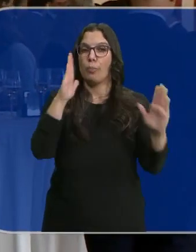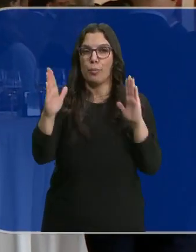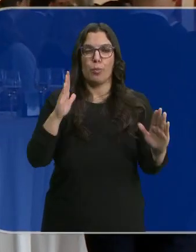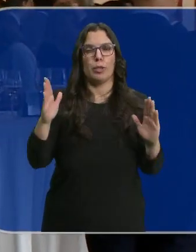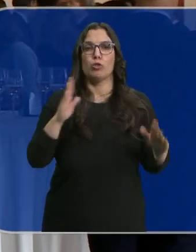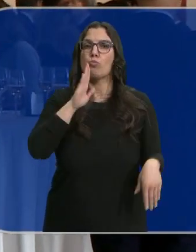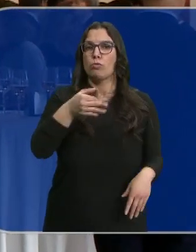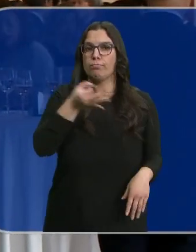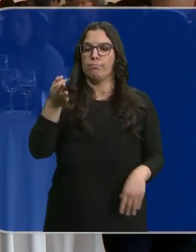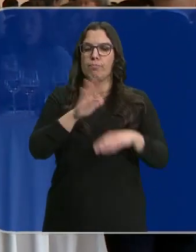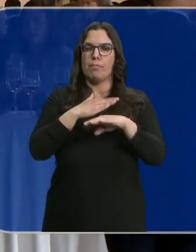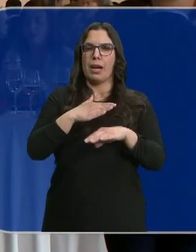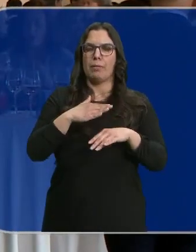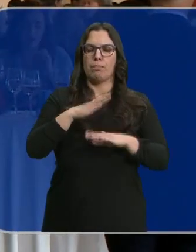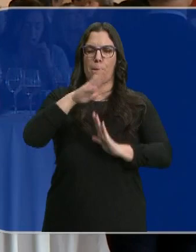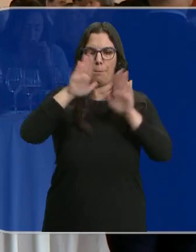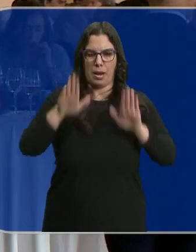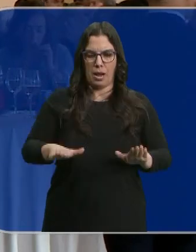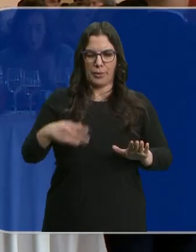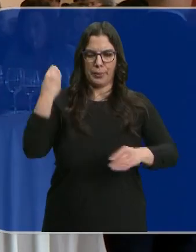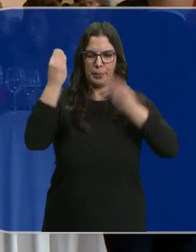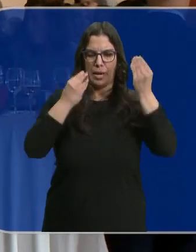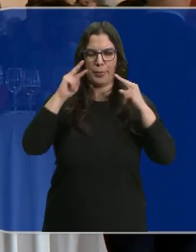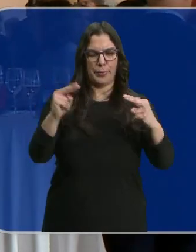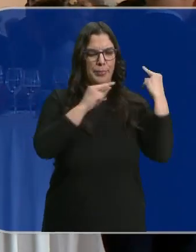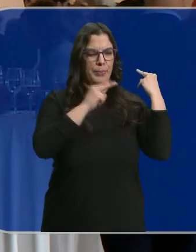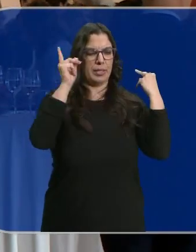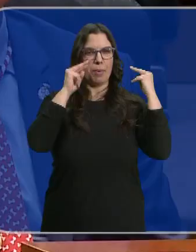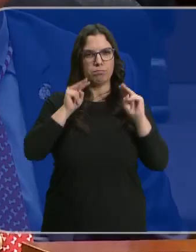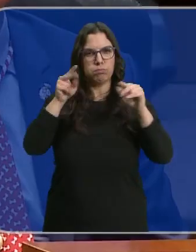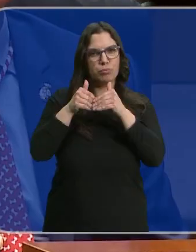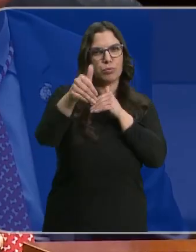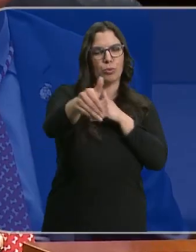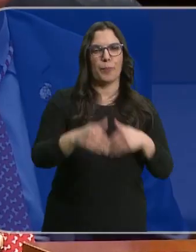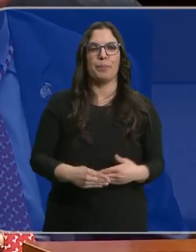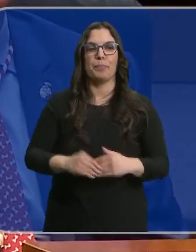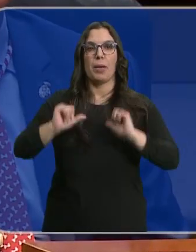muy apropiados para parar y ver un poco hacia atrás y también mirar para hacia adelante.